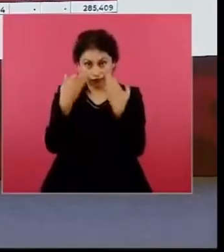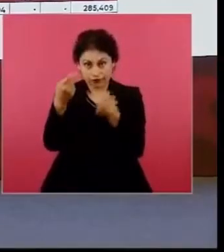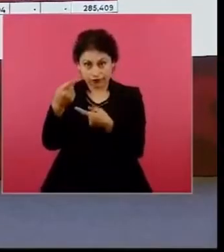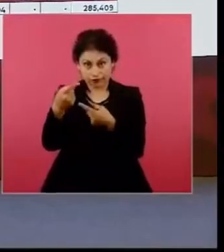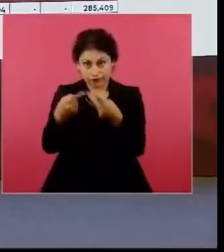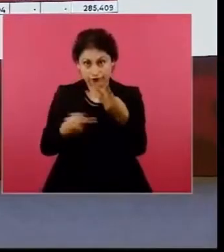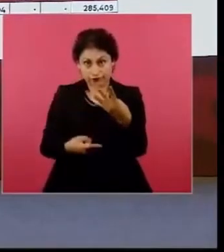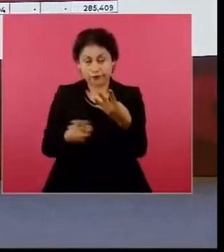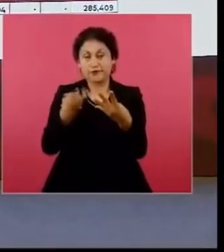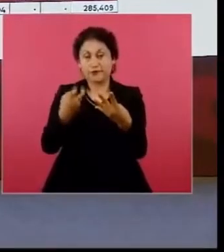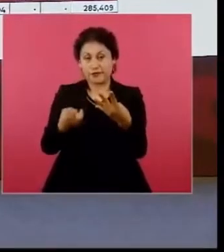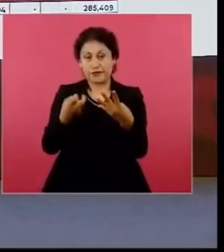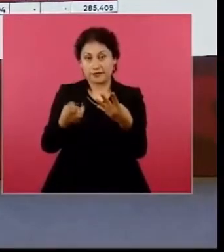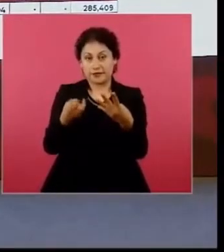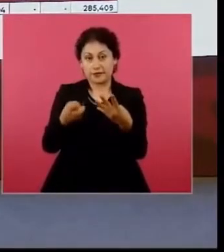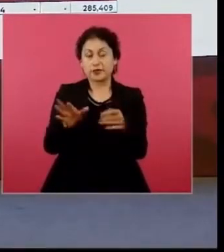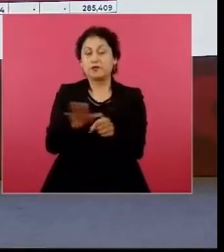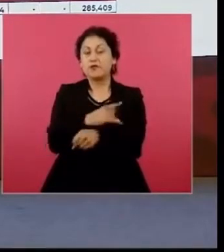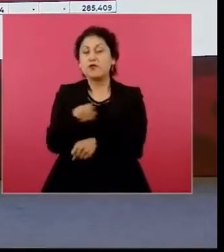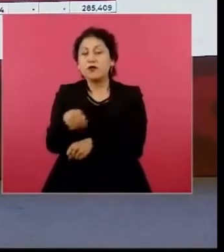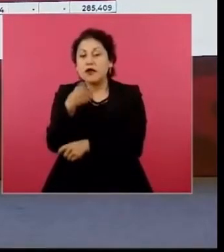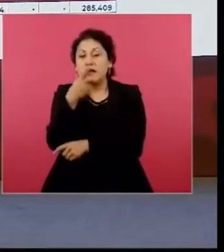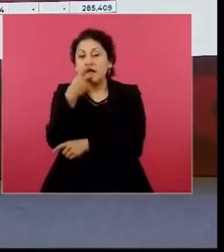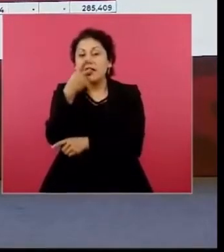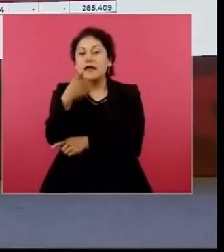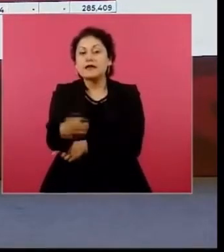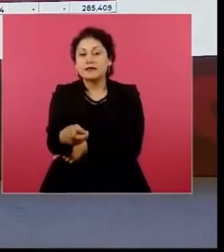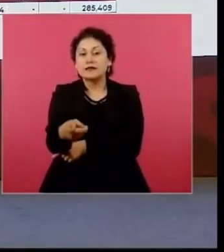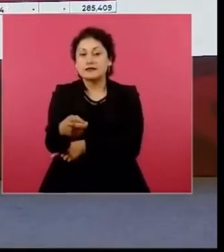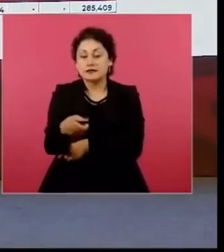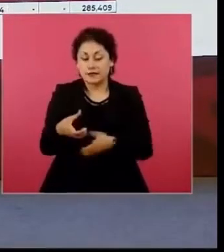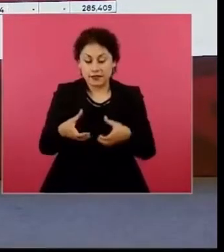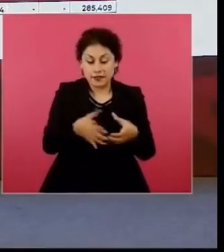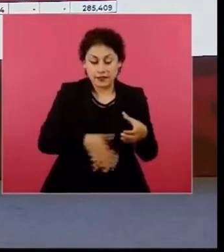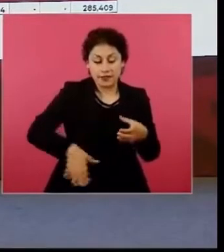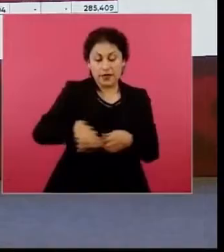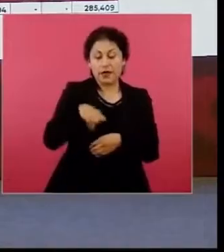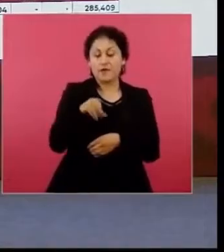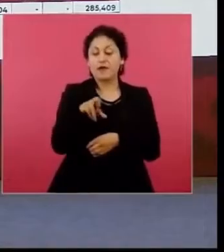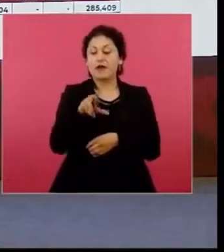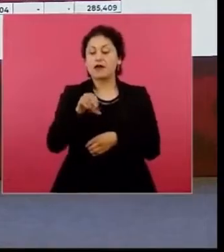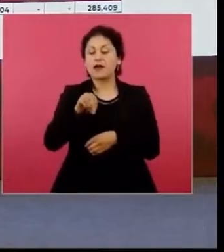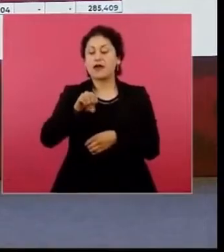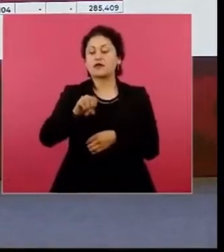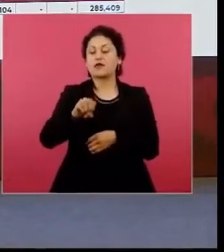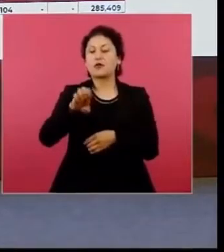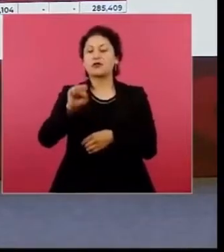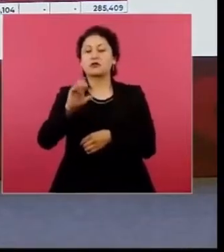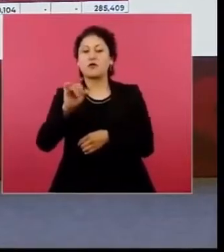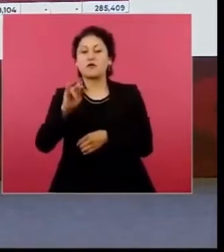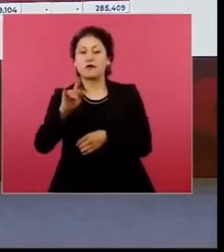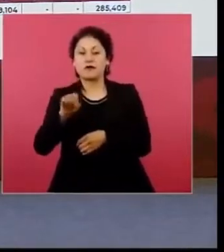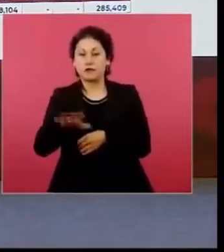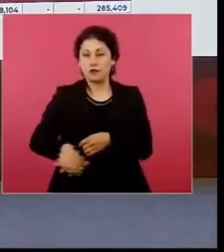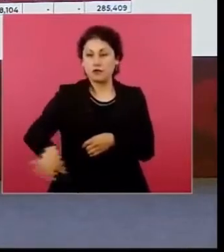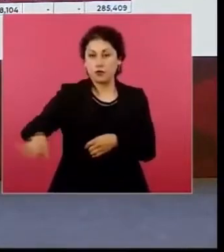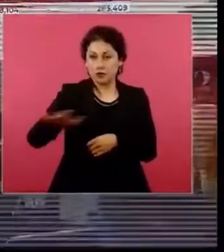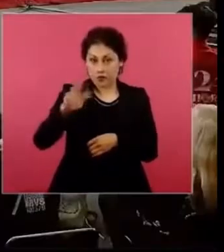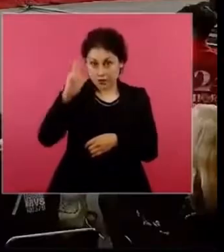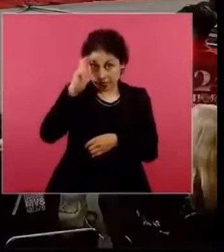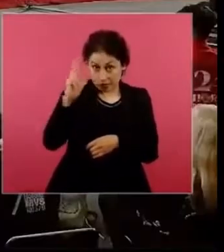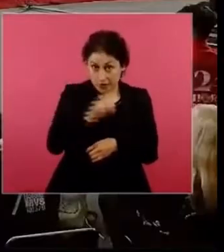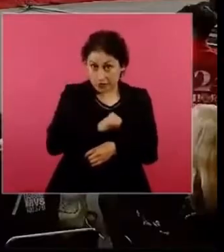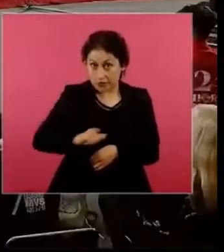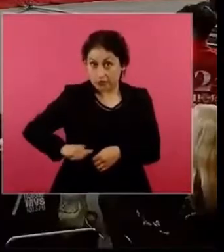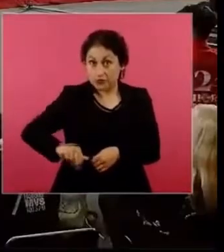aseguró que toda esta información es del dominio público. Esto después de que la aún senadora haya amagado con demandarlo por dar